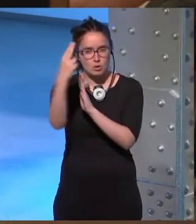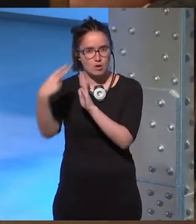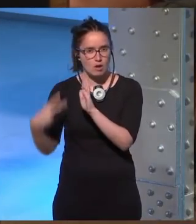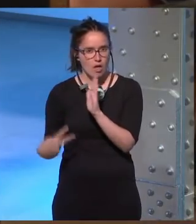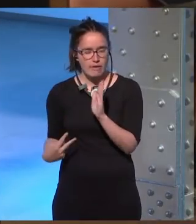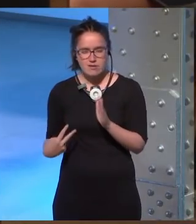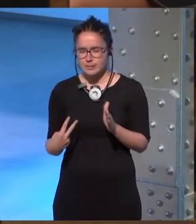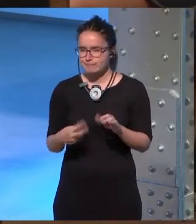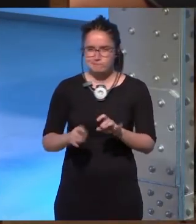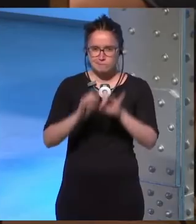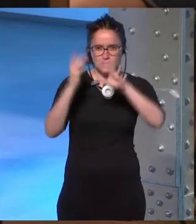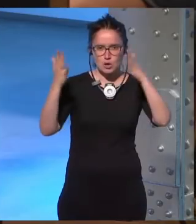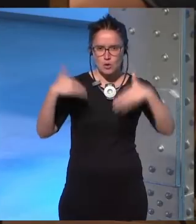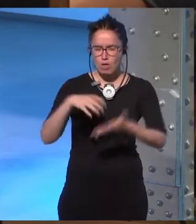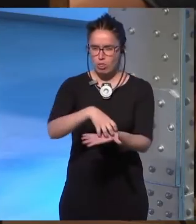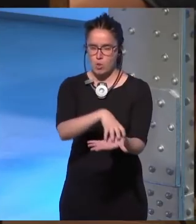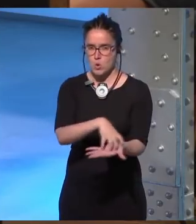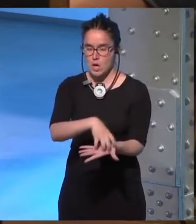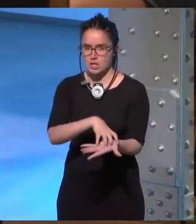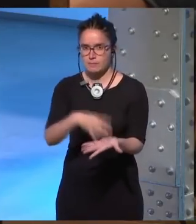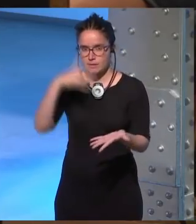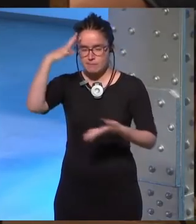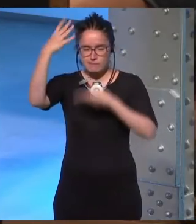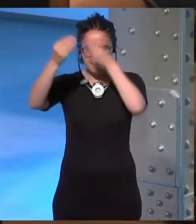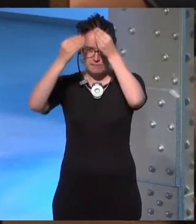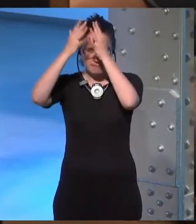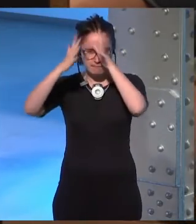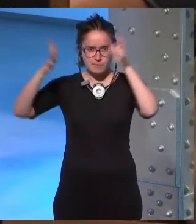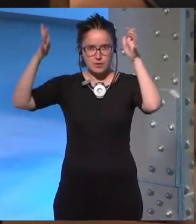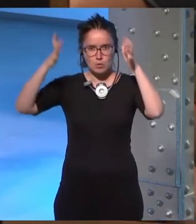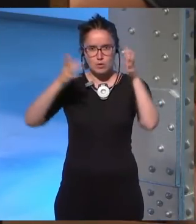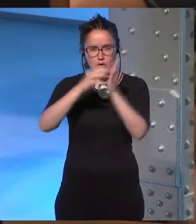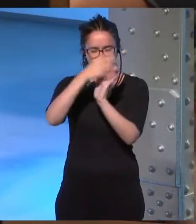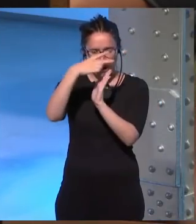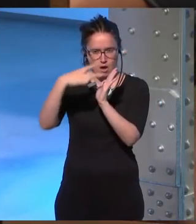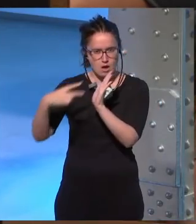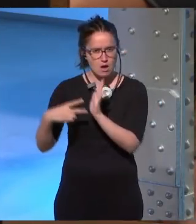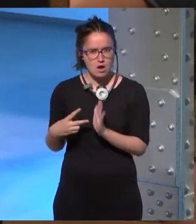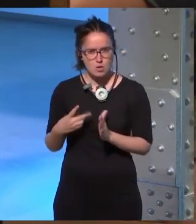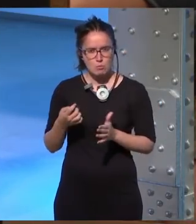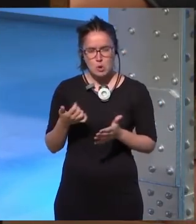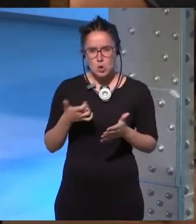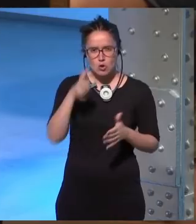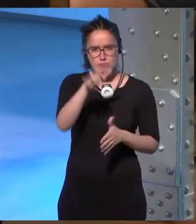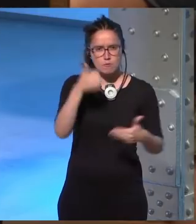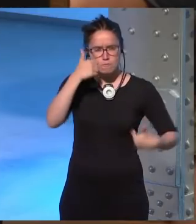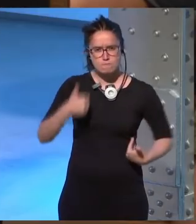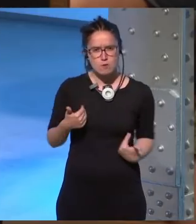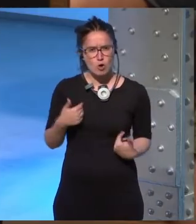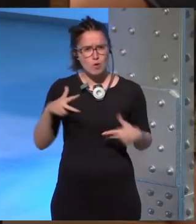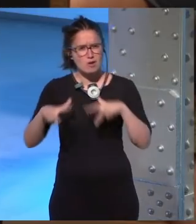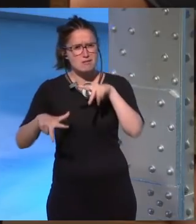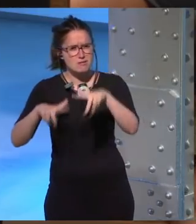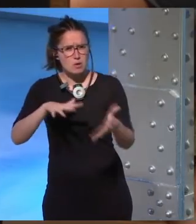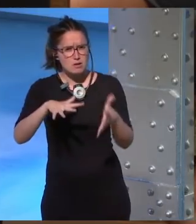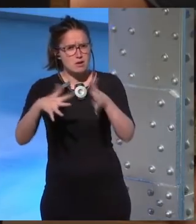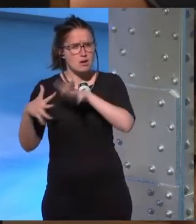no me quedaba tan claro en mi cabeza a medida que avanzaba la medida que avanzaba el texto se iban convirtiendo pseudolagartos como de